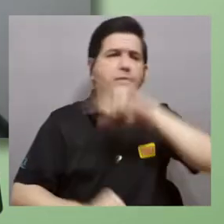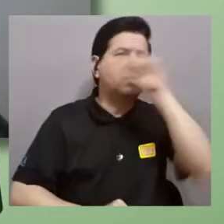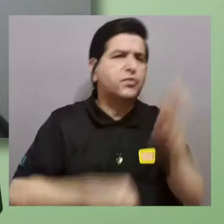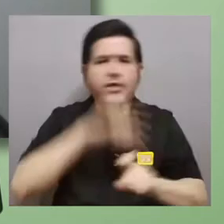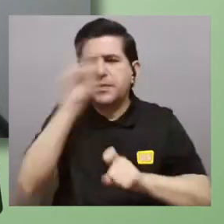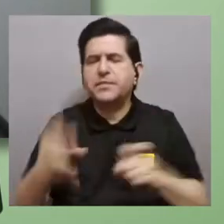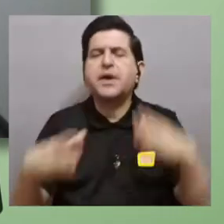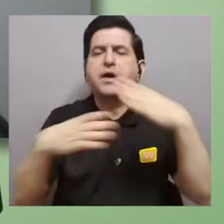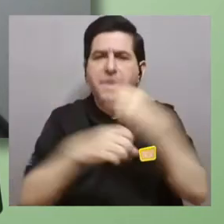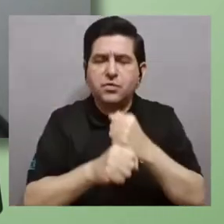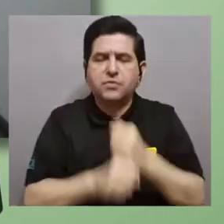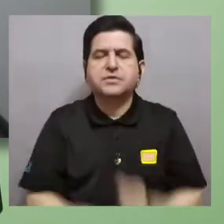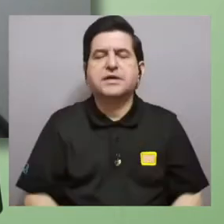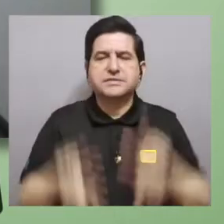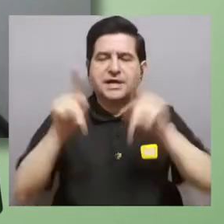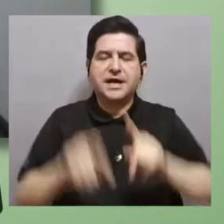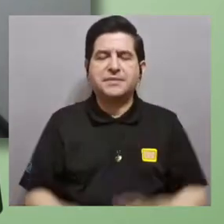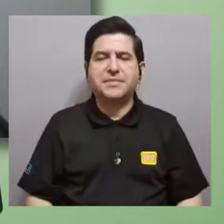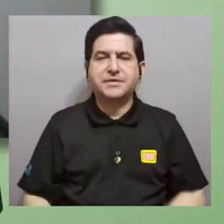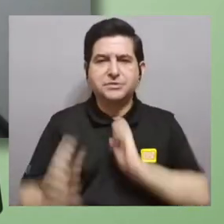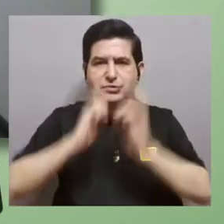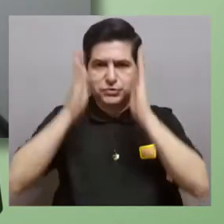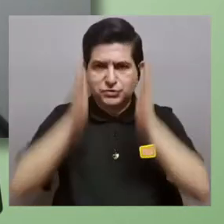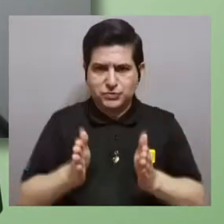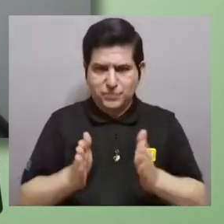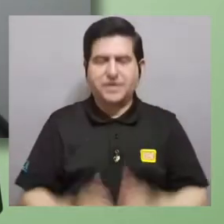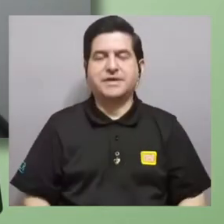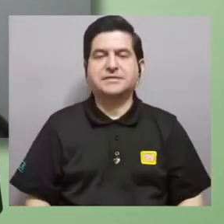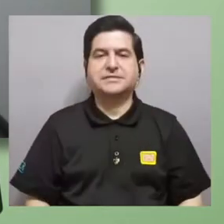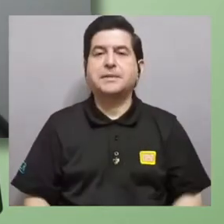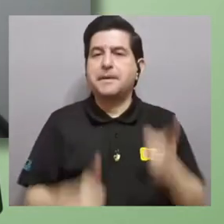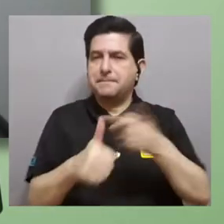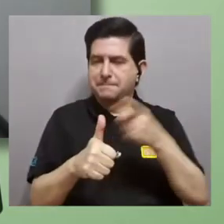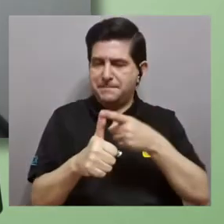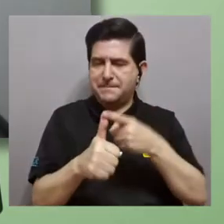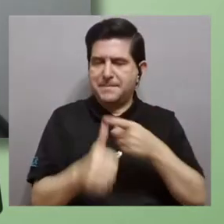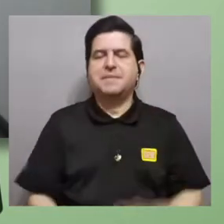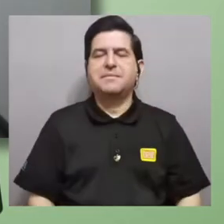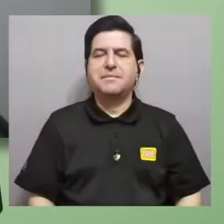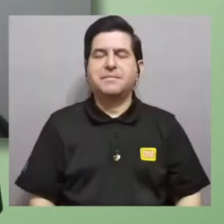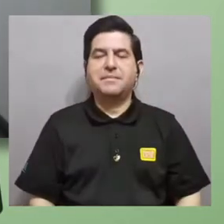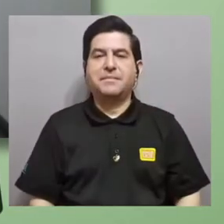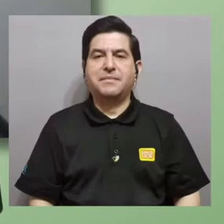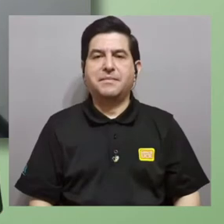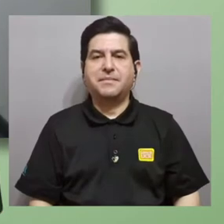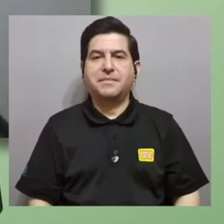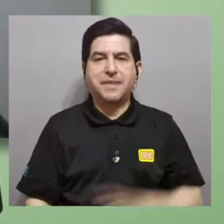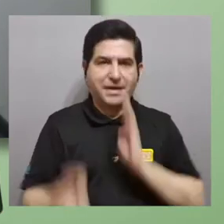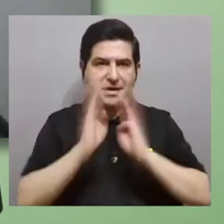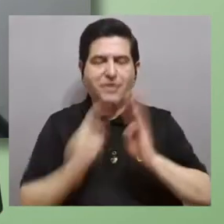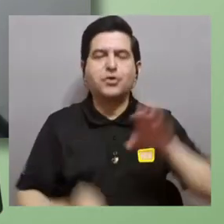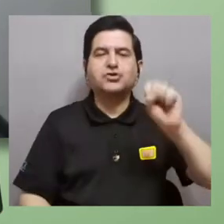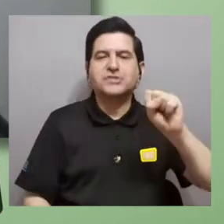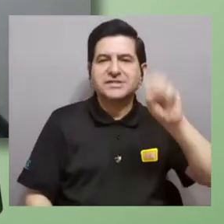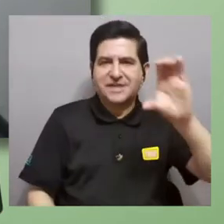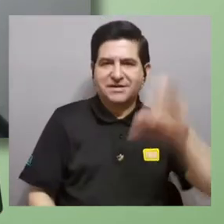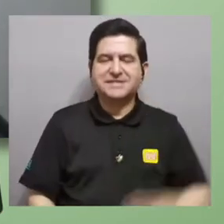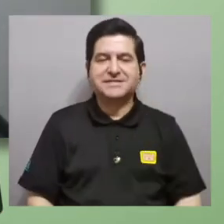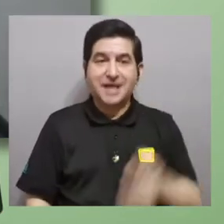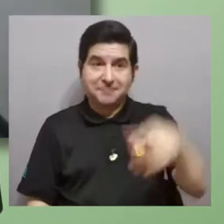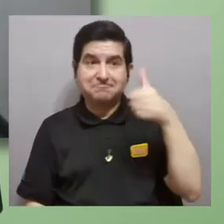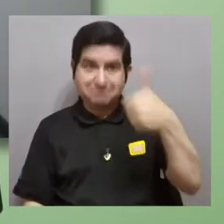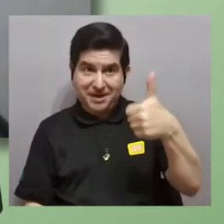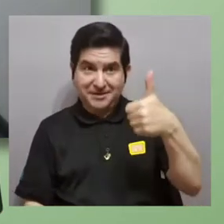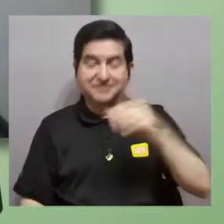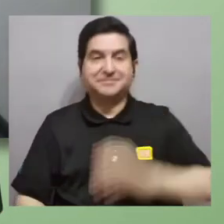hacen sus consultas para los entrevistados. Vamos a hacer una, perdón, vamos a hablar primero, vamos a tener las palabras de Sebastián Corrales.